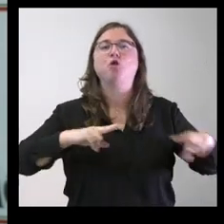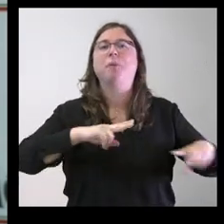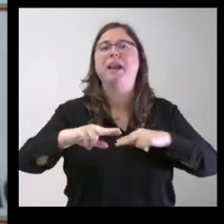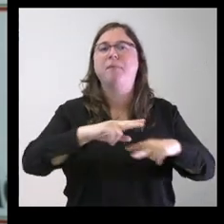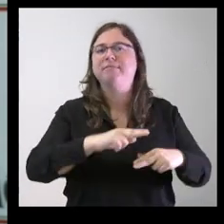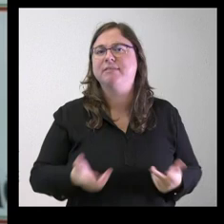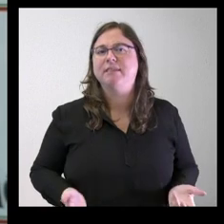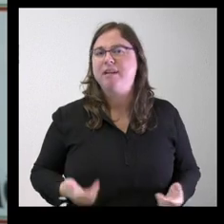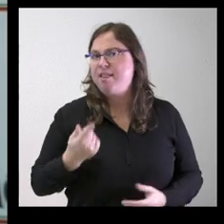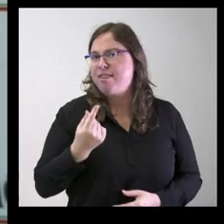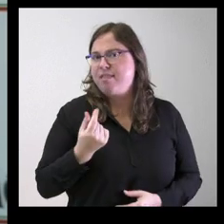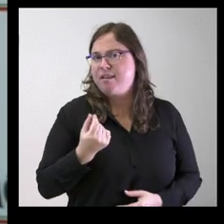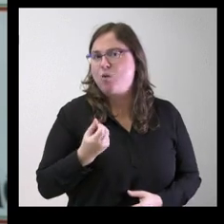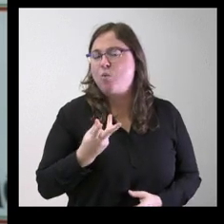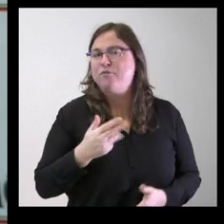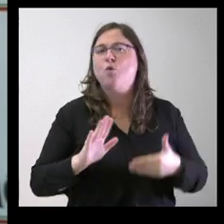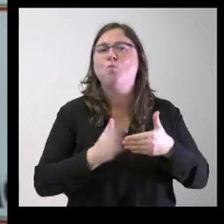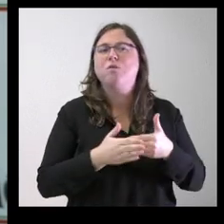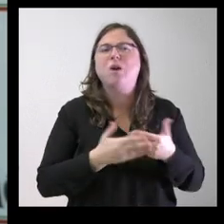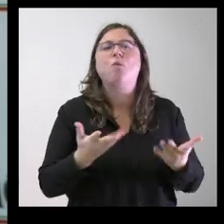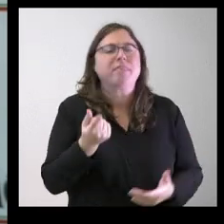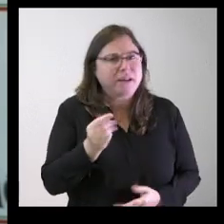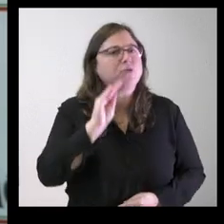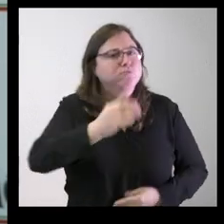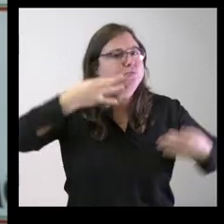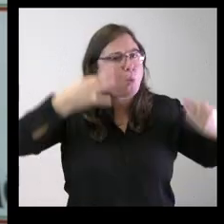a poner para el Puerta del Noroeste de Benavente? Muchas gracias